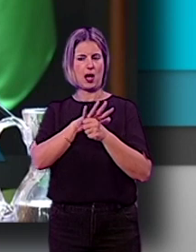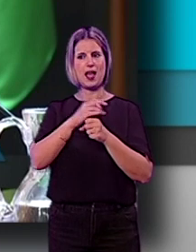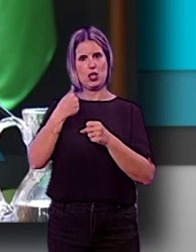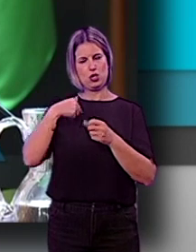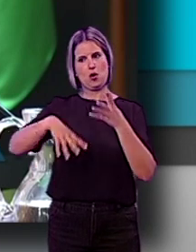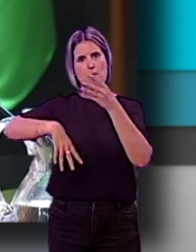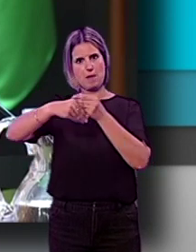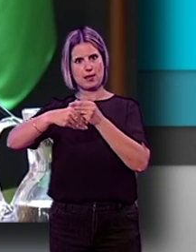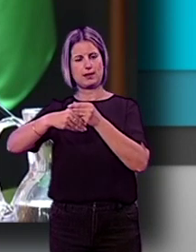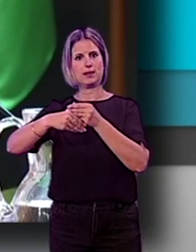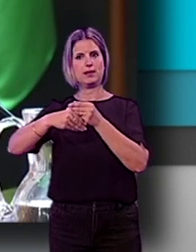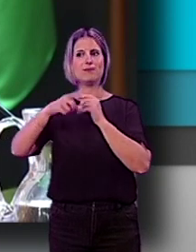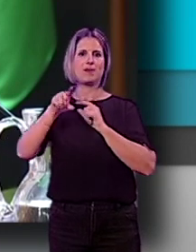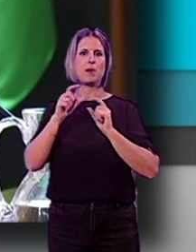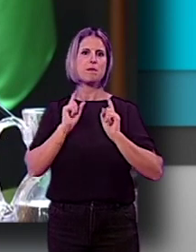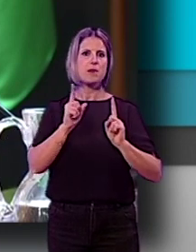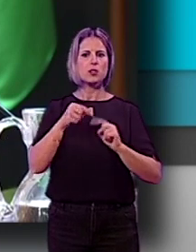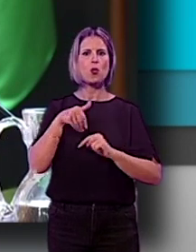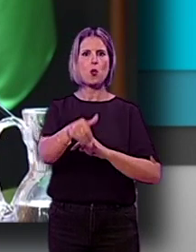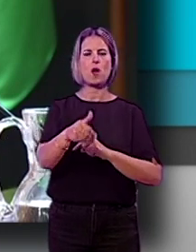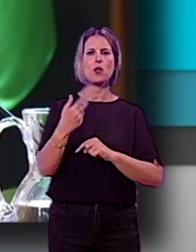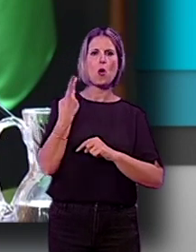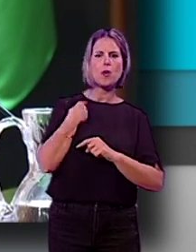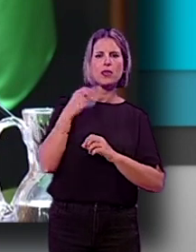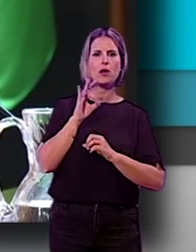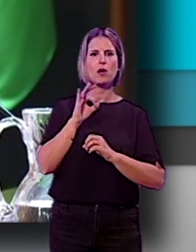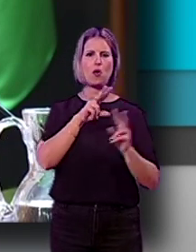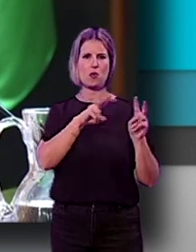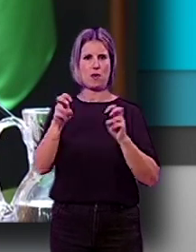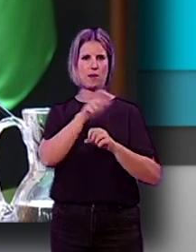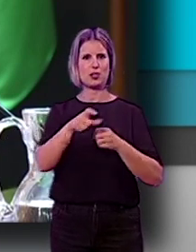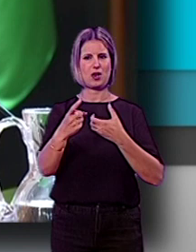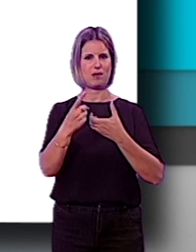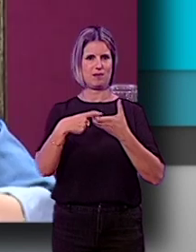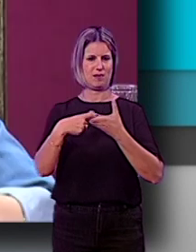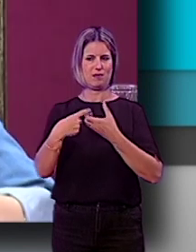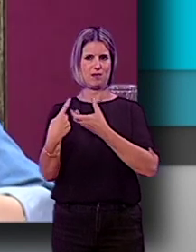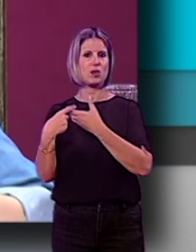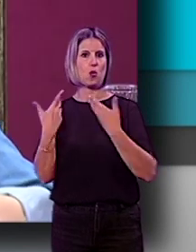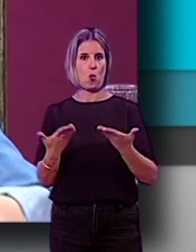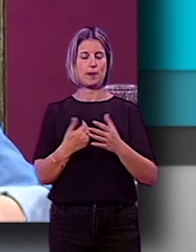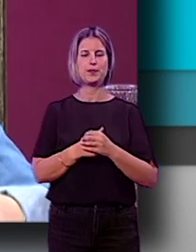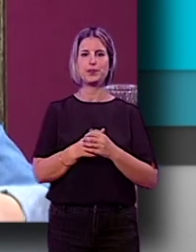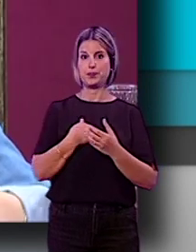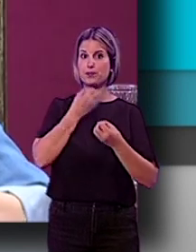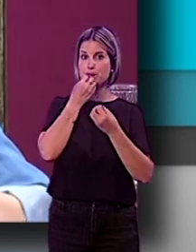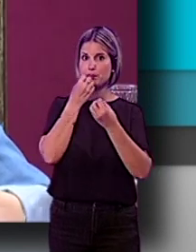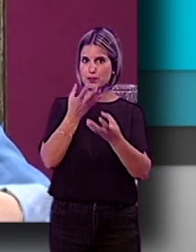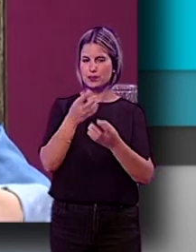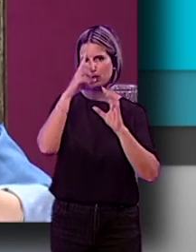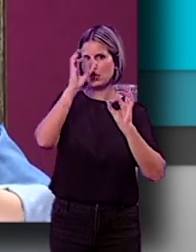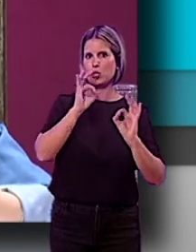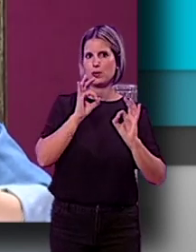SPACE y qué previsiones hay de jubilación o de incorporación de nuevos miembros a ambos cuerpos. Comentarles que